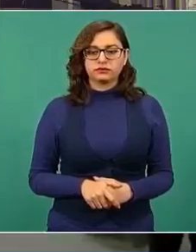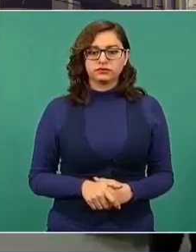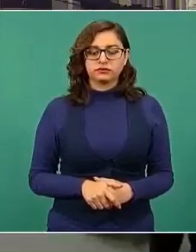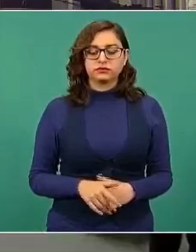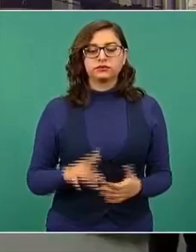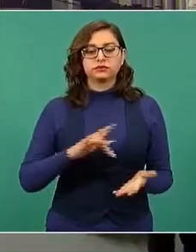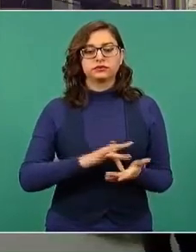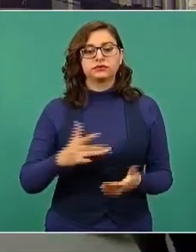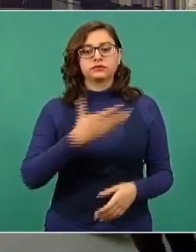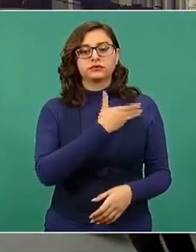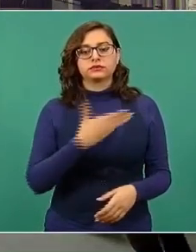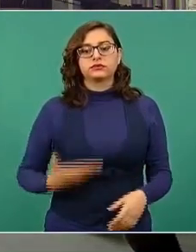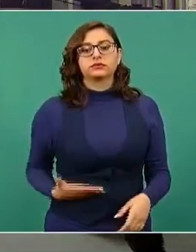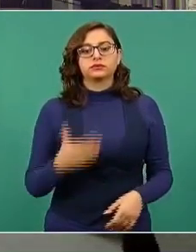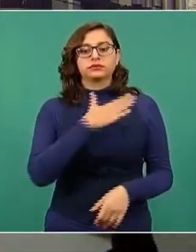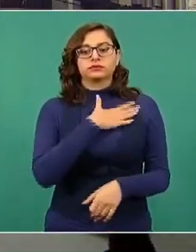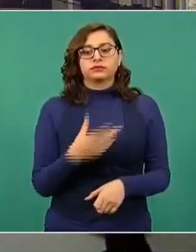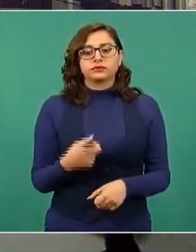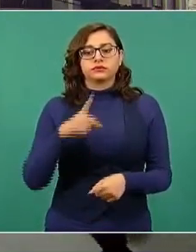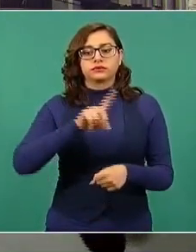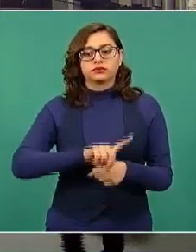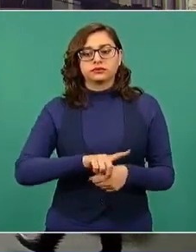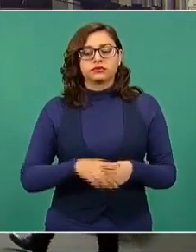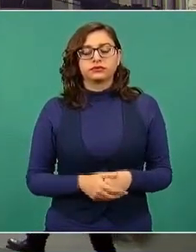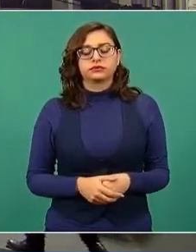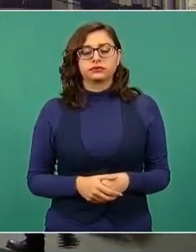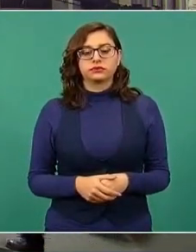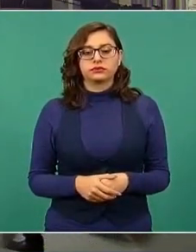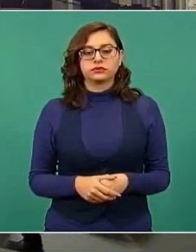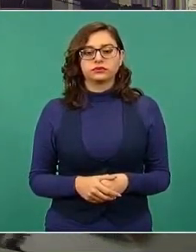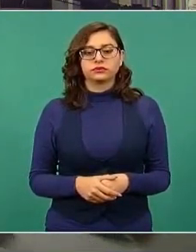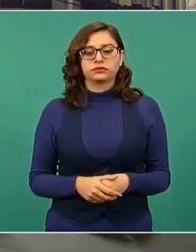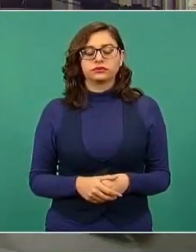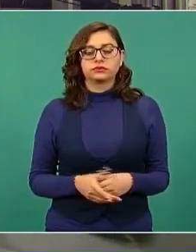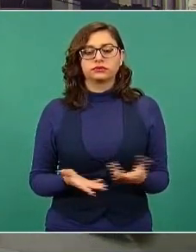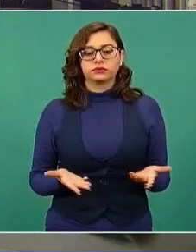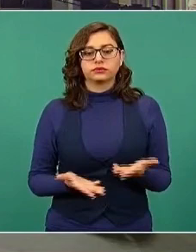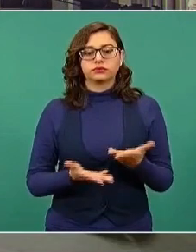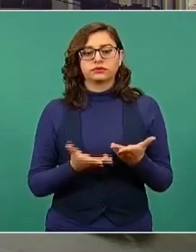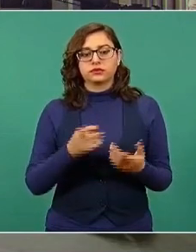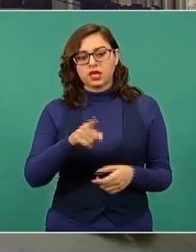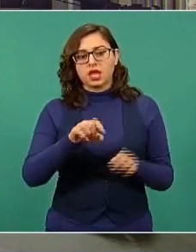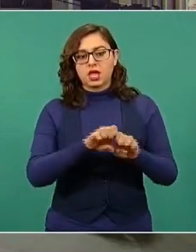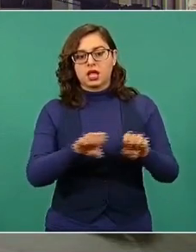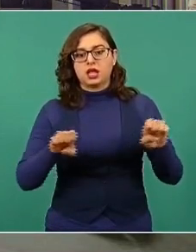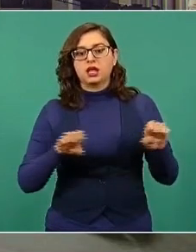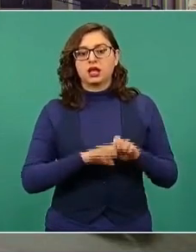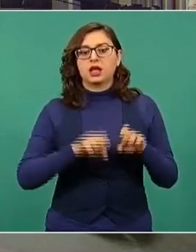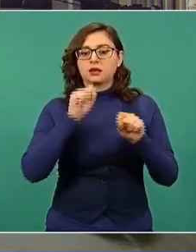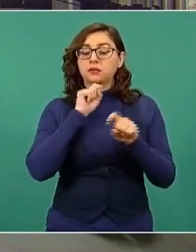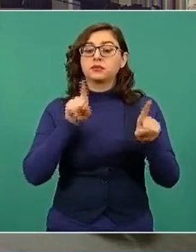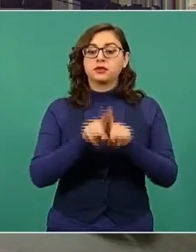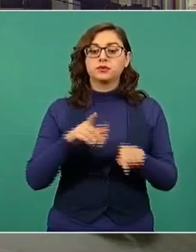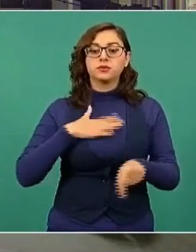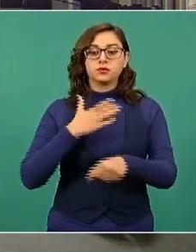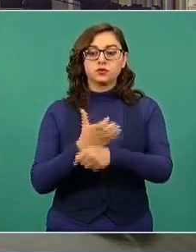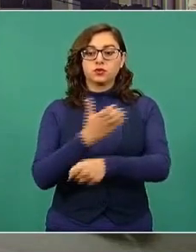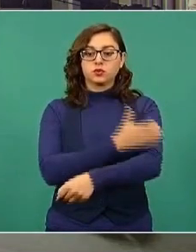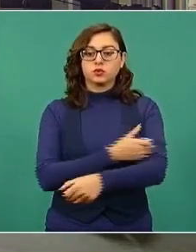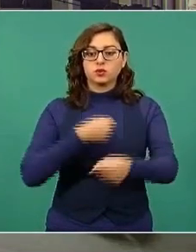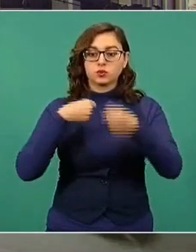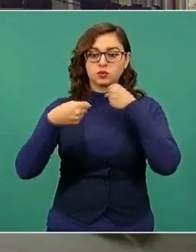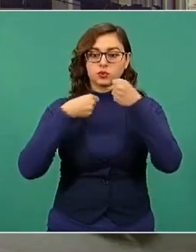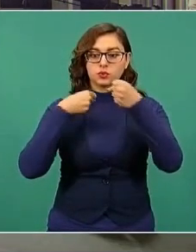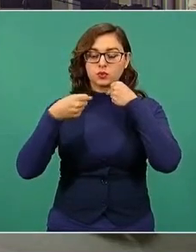Presidente, buenos días. Buenos días a los miembros que forman parte de su gabinete y a mis compañeros, colegas periodistas.